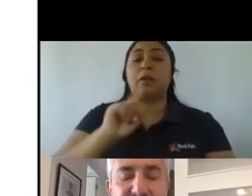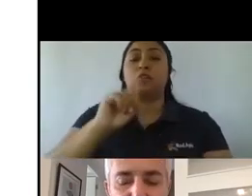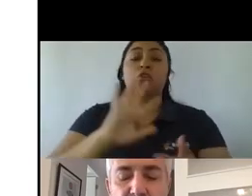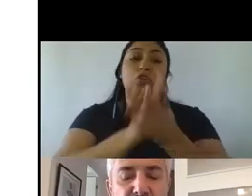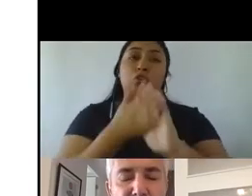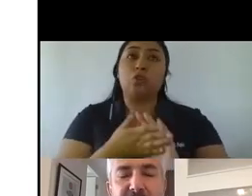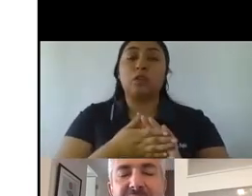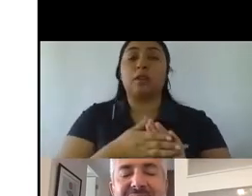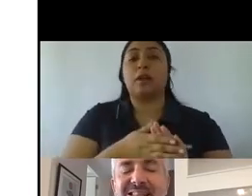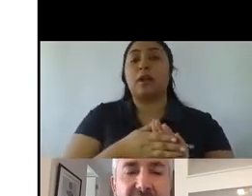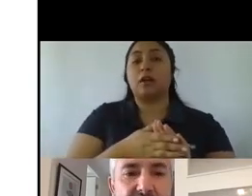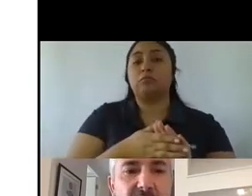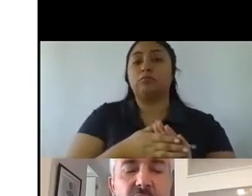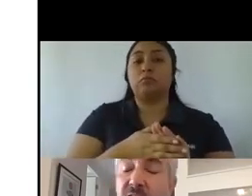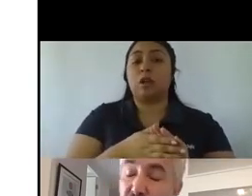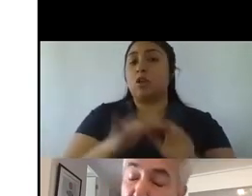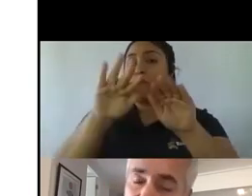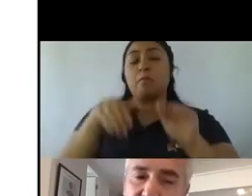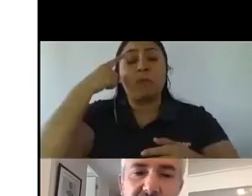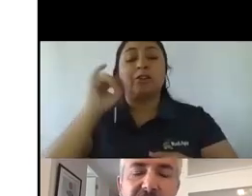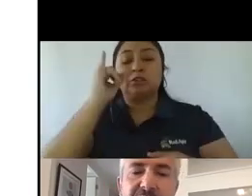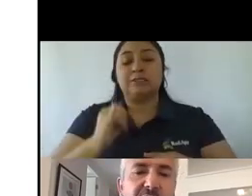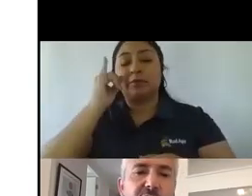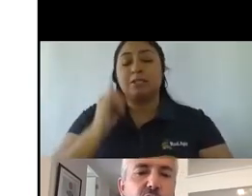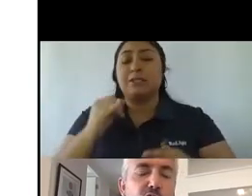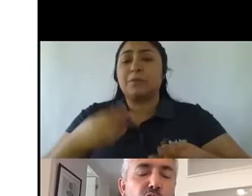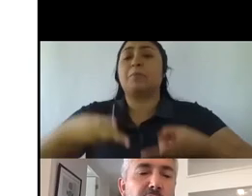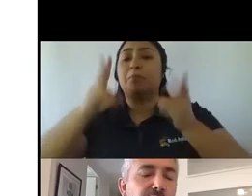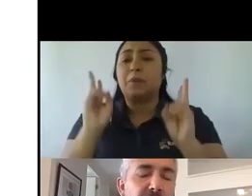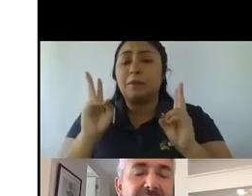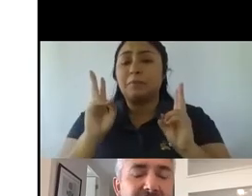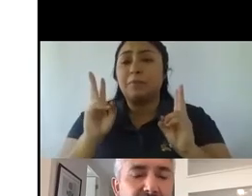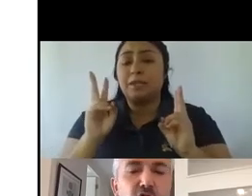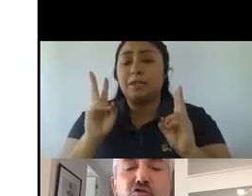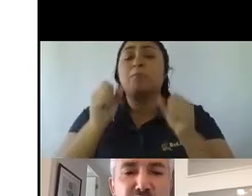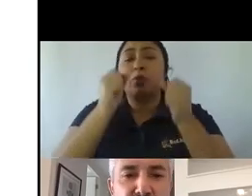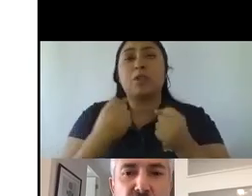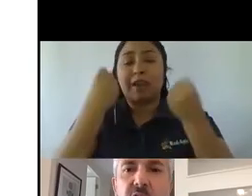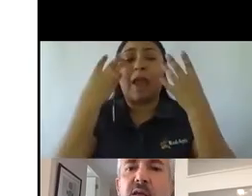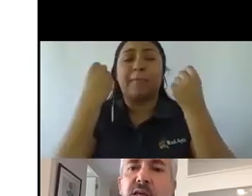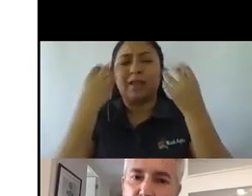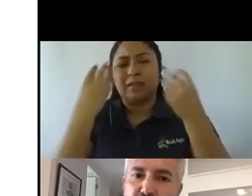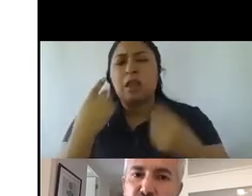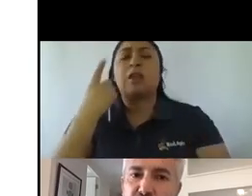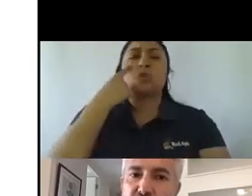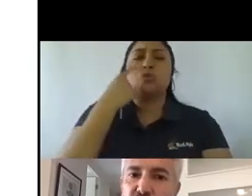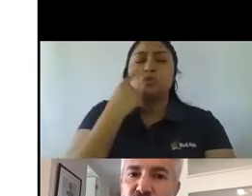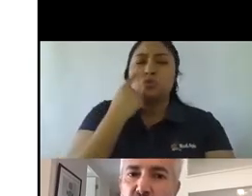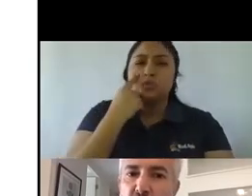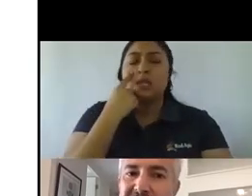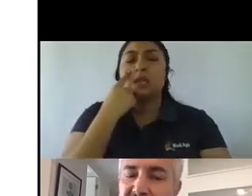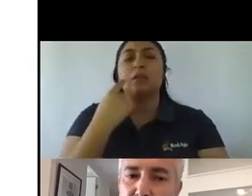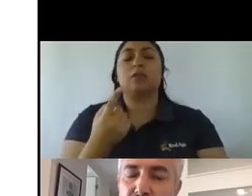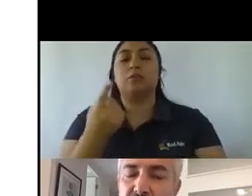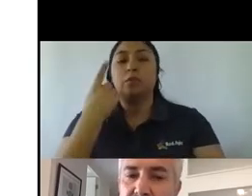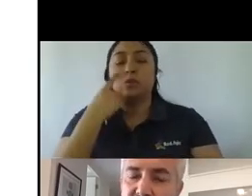siempre nos permiten extraer algo que es muy relevante, que tiene que ver con un aprendizaje, un conocimiento, y que es un conocimiento que nosotros vamos